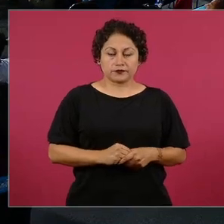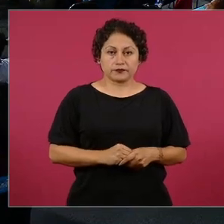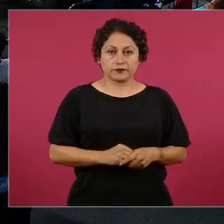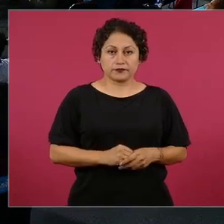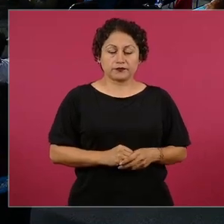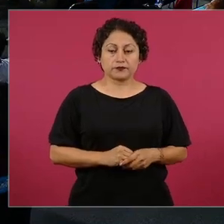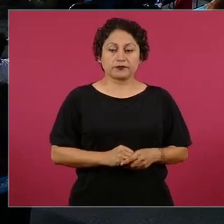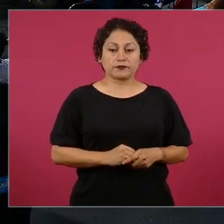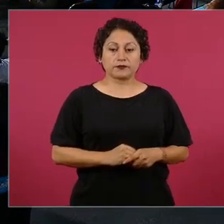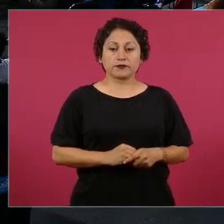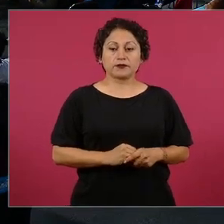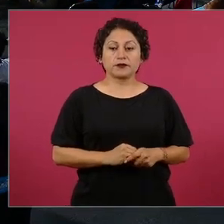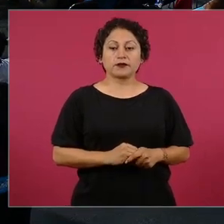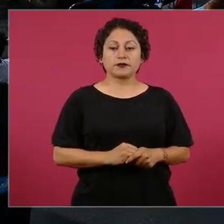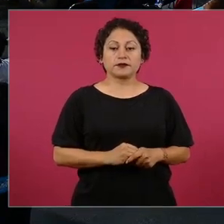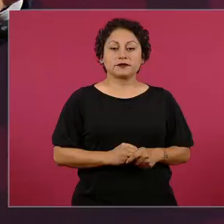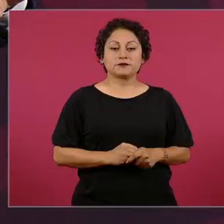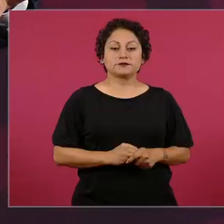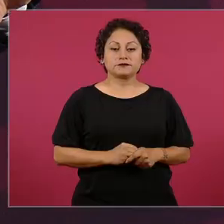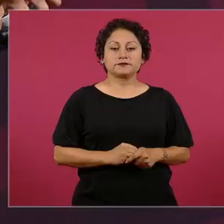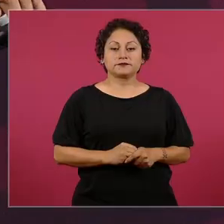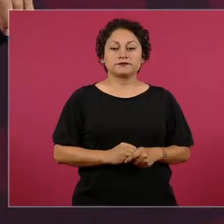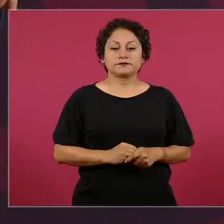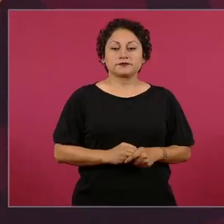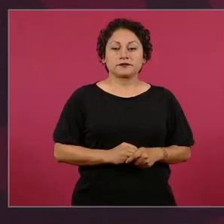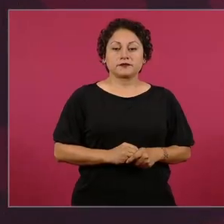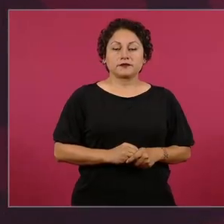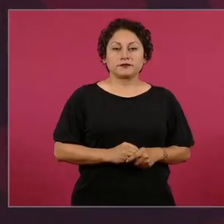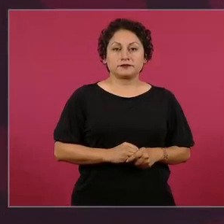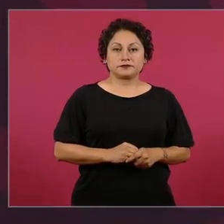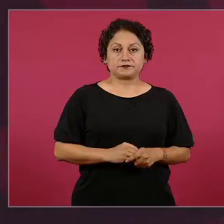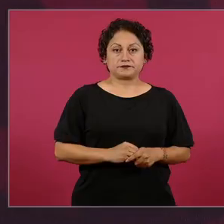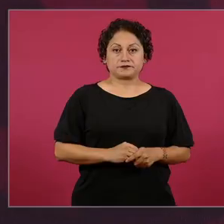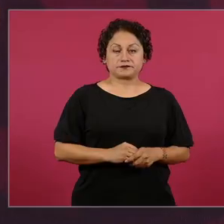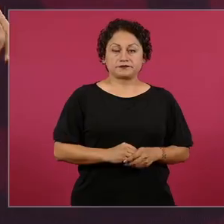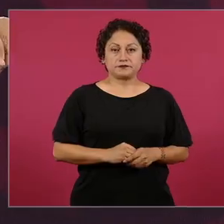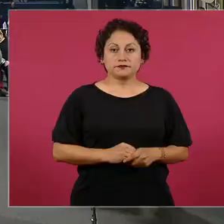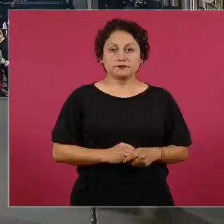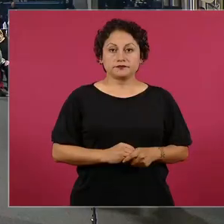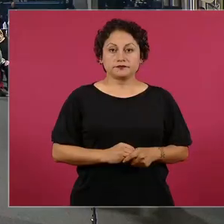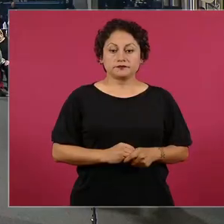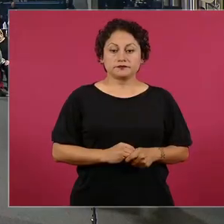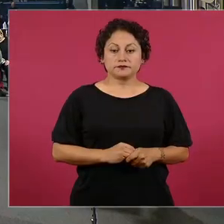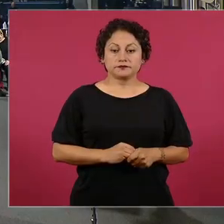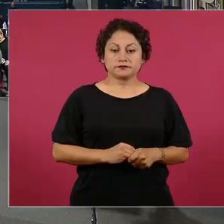Bueno, vamos a ir allá. A ver, vamos aquí. Pero tú estás en la segunda, ¿no?